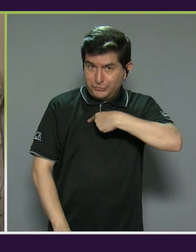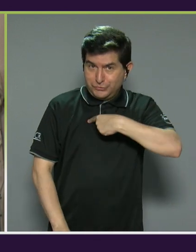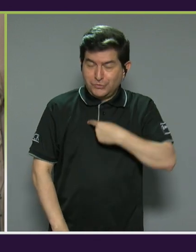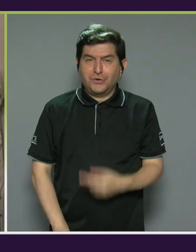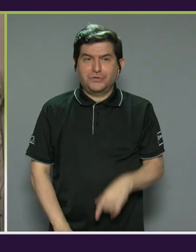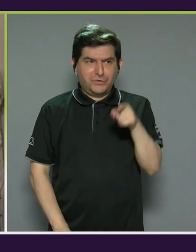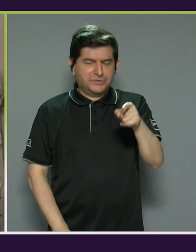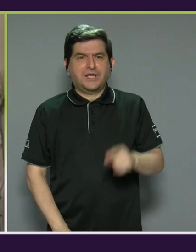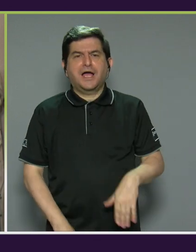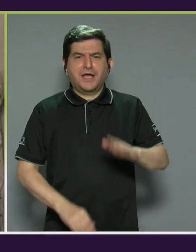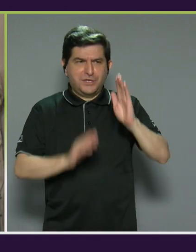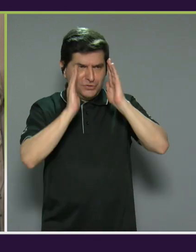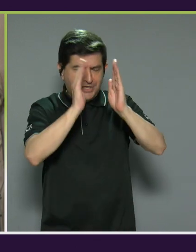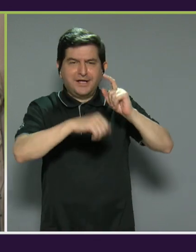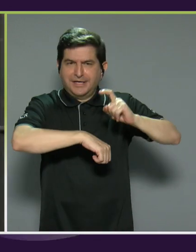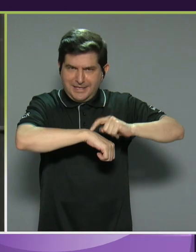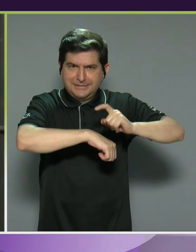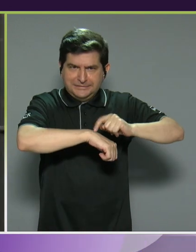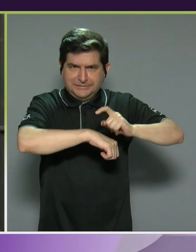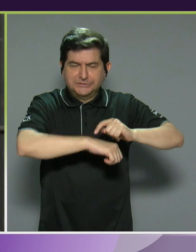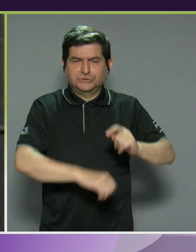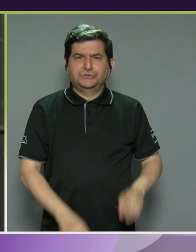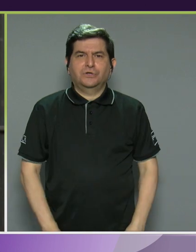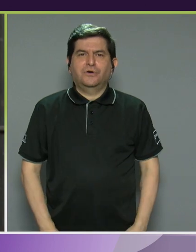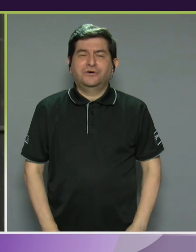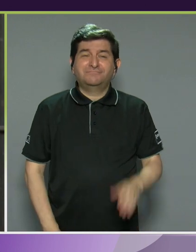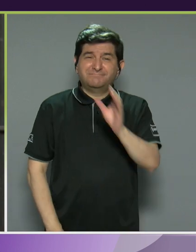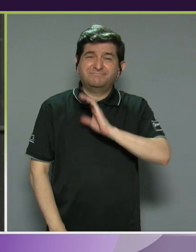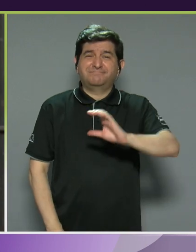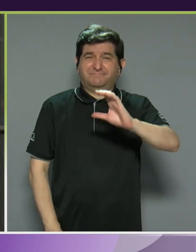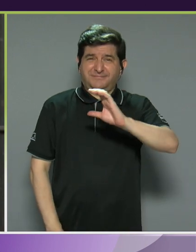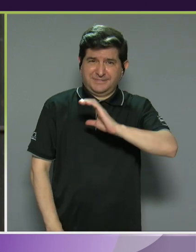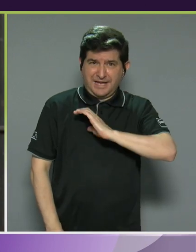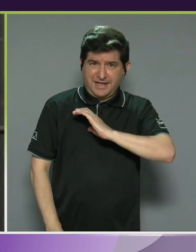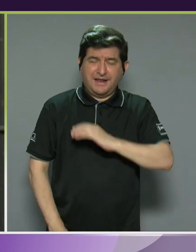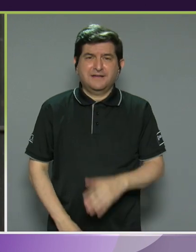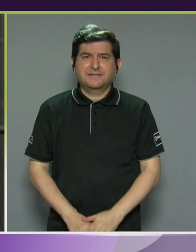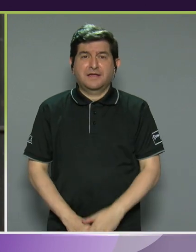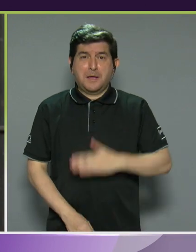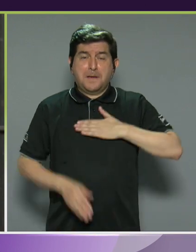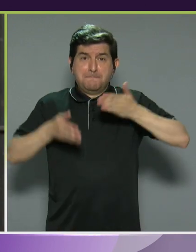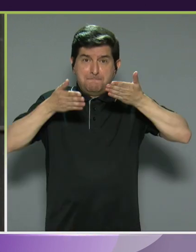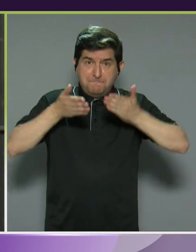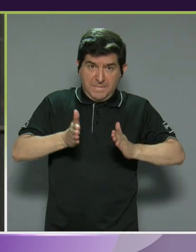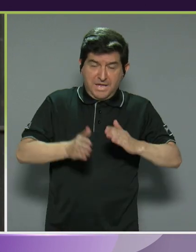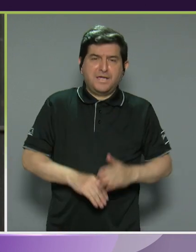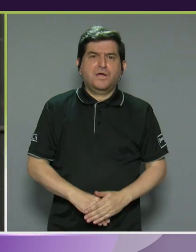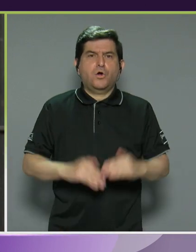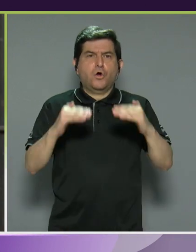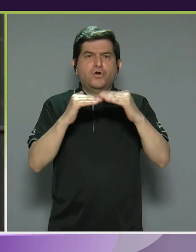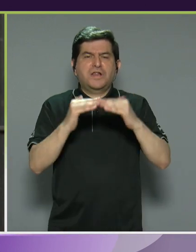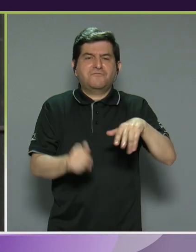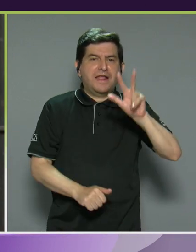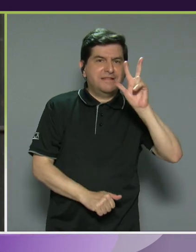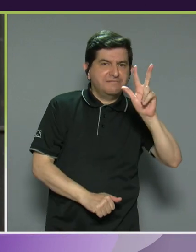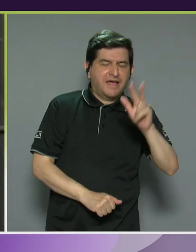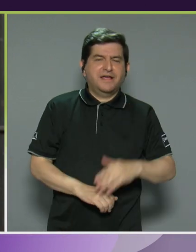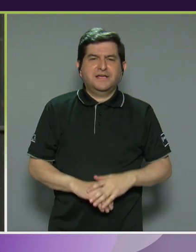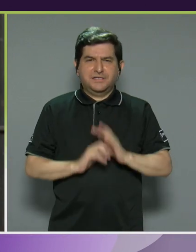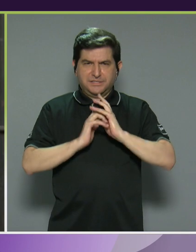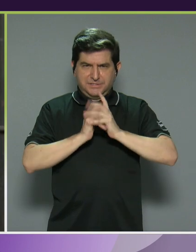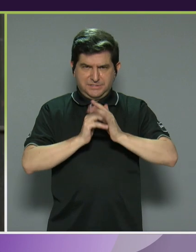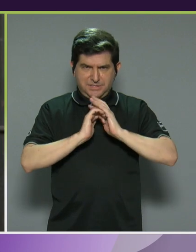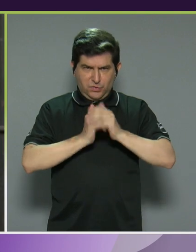hubiéramos dedicado ese tiempo y por las características de mi hijo, que es un nivel 3 de autismo, ¿verdad? Que tiene